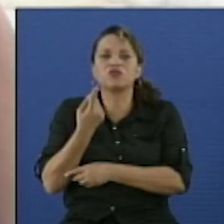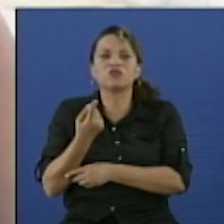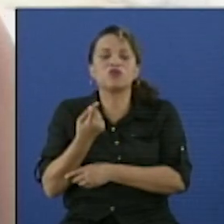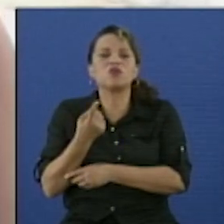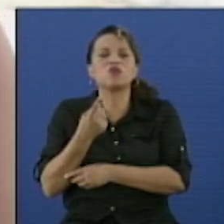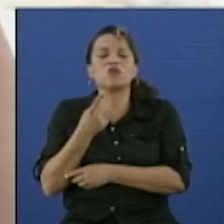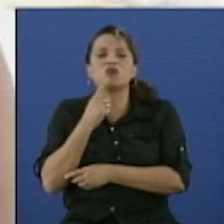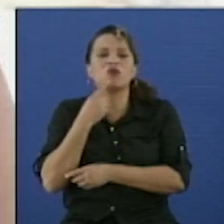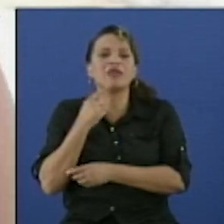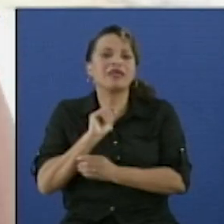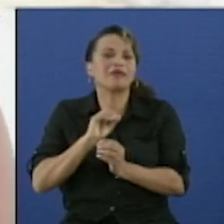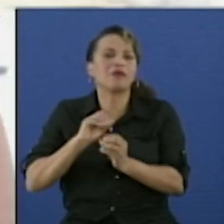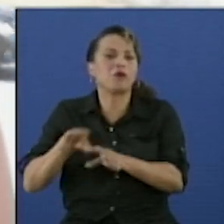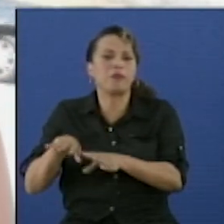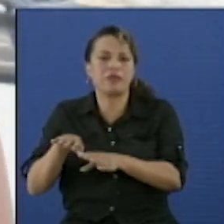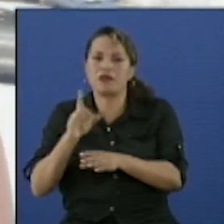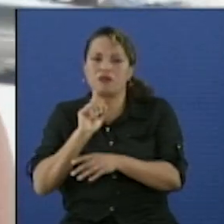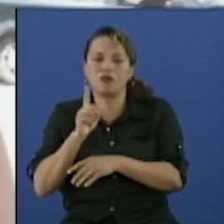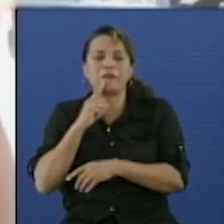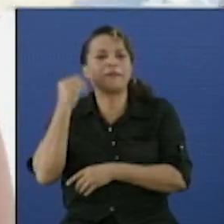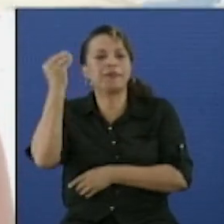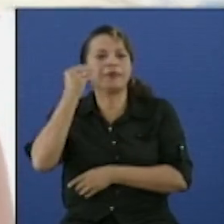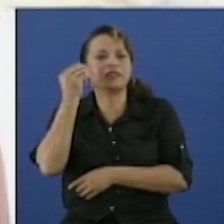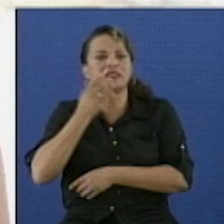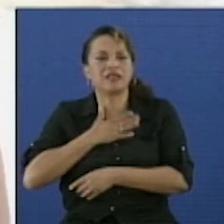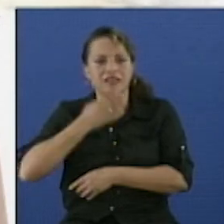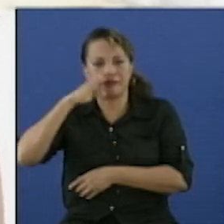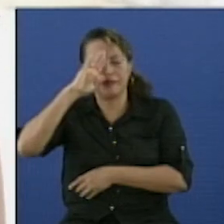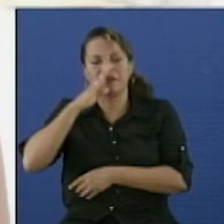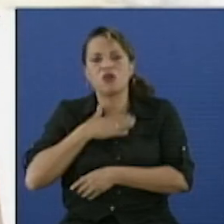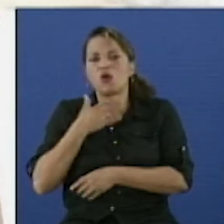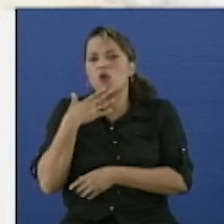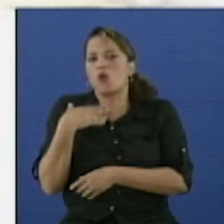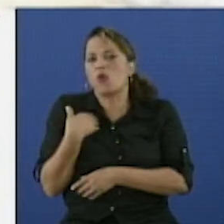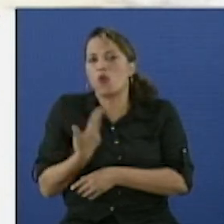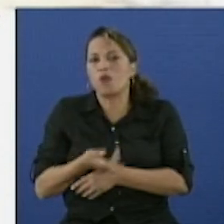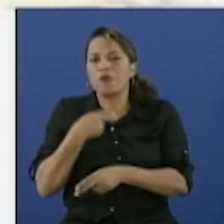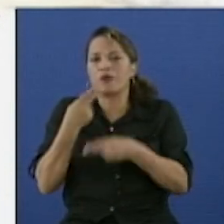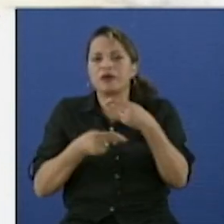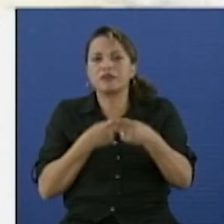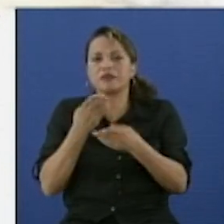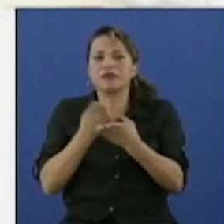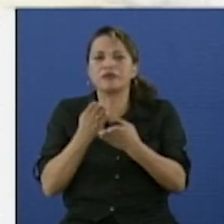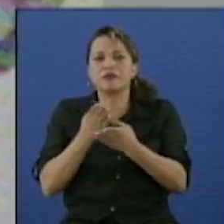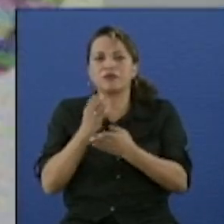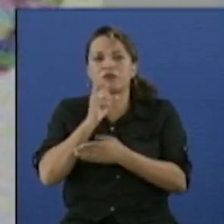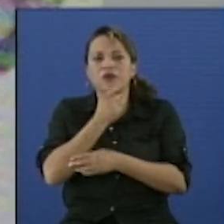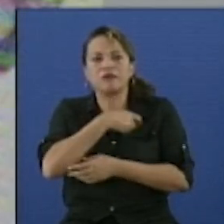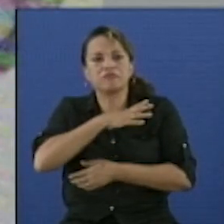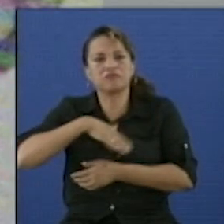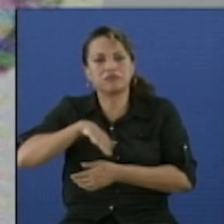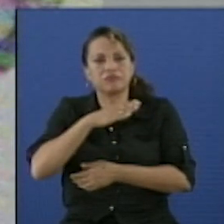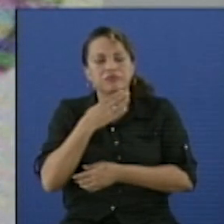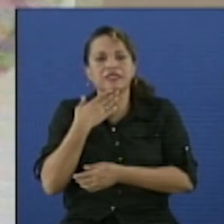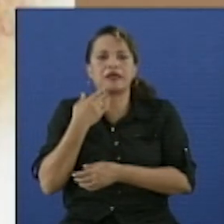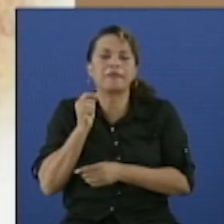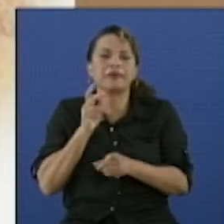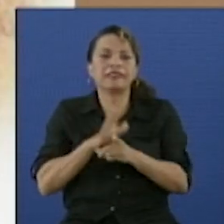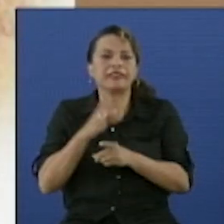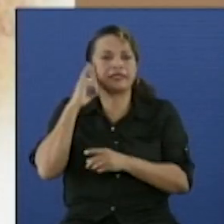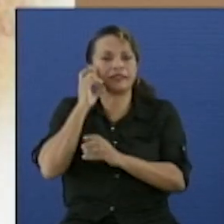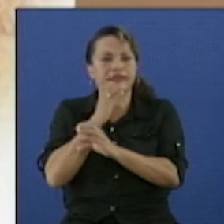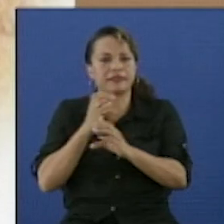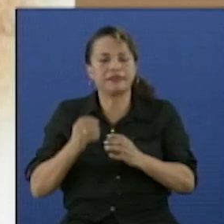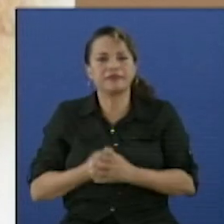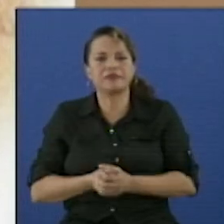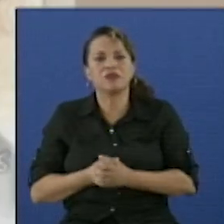sino pensar desde la realidad cubana cómo hacer una escuela pública más fortalecida desde la ciencia pedagógica. Hubo mujeres cuyo aporte